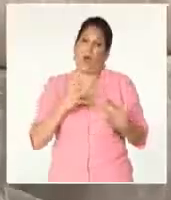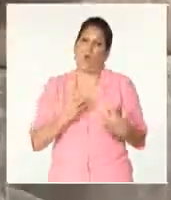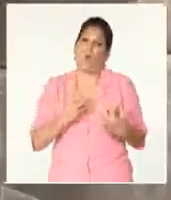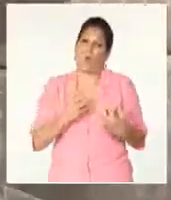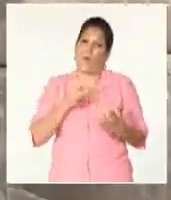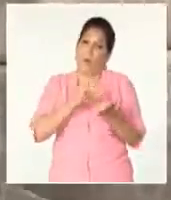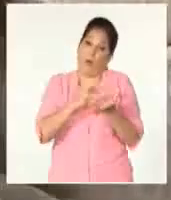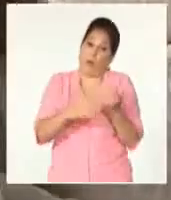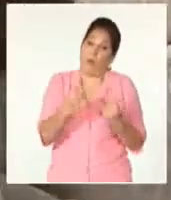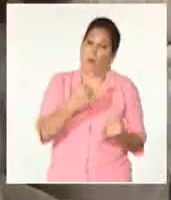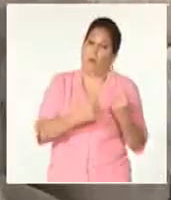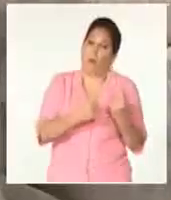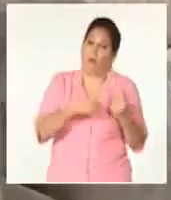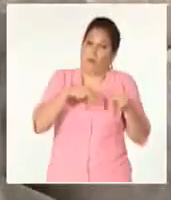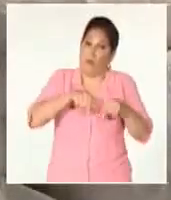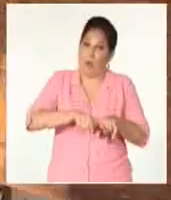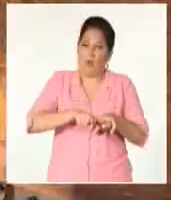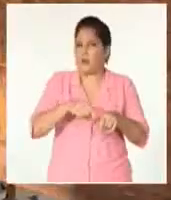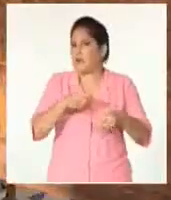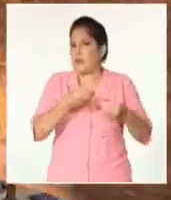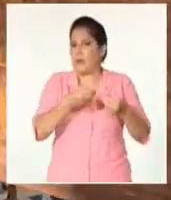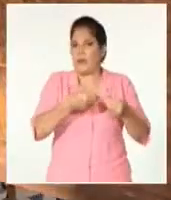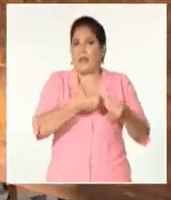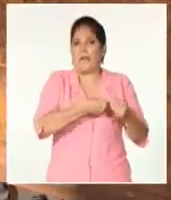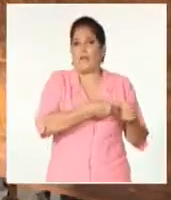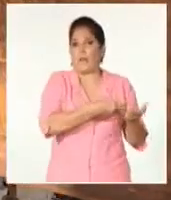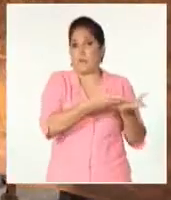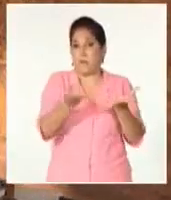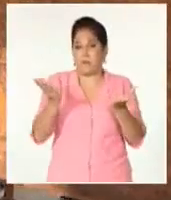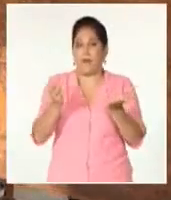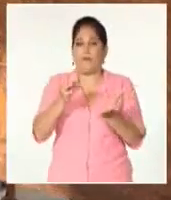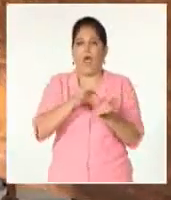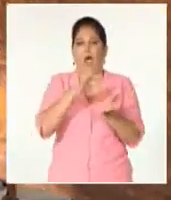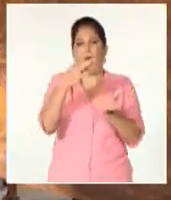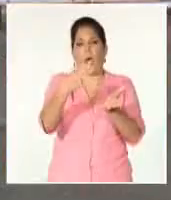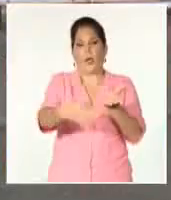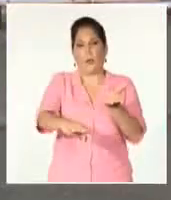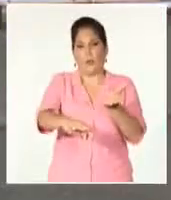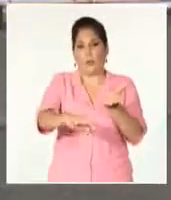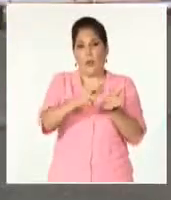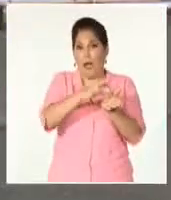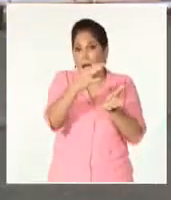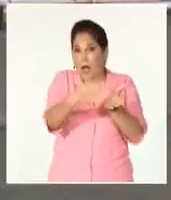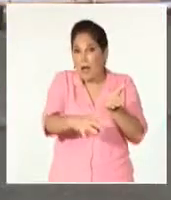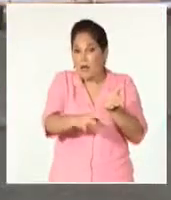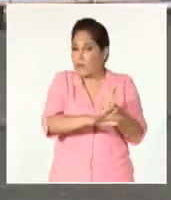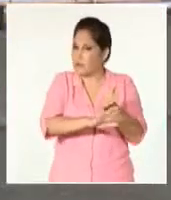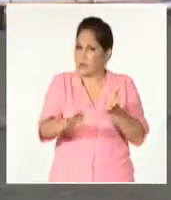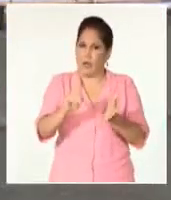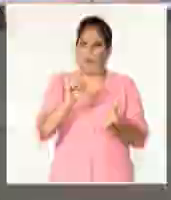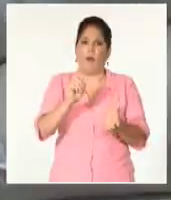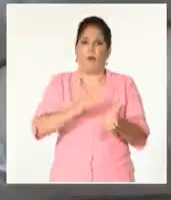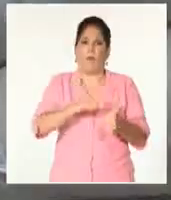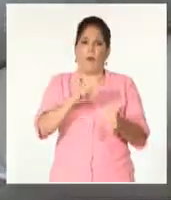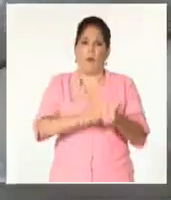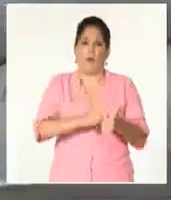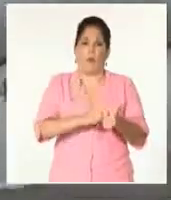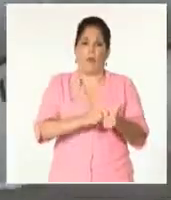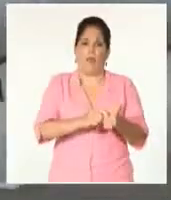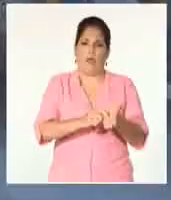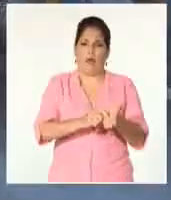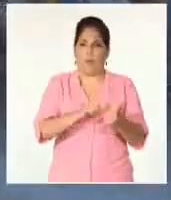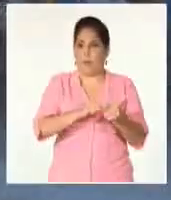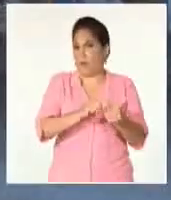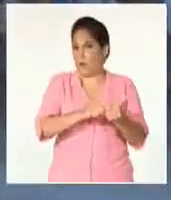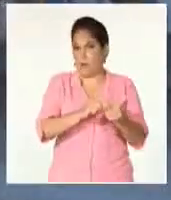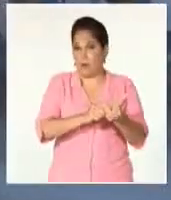distribuyendo el arroz que nos permite iniciar la canasta familiar normada, en este caso se están